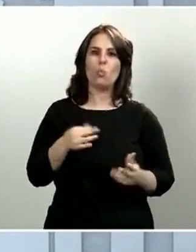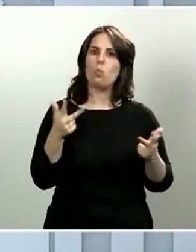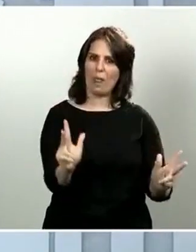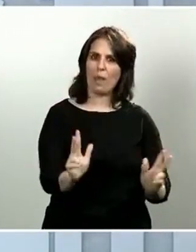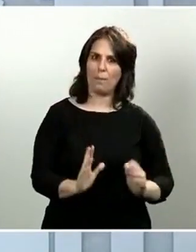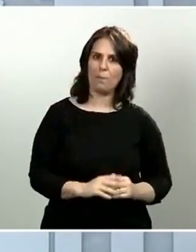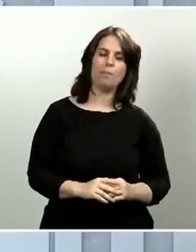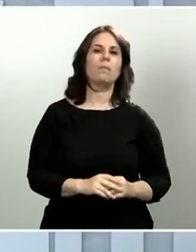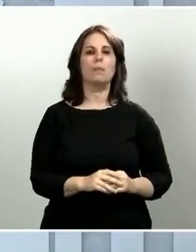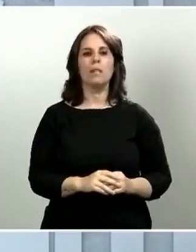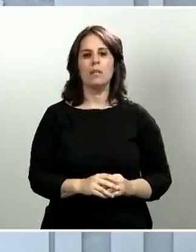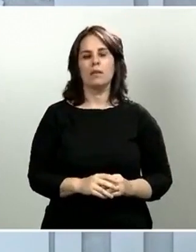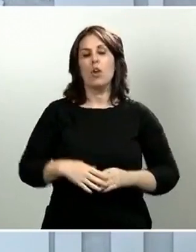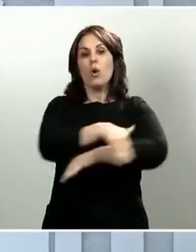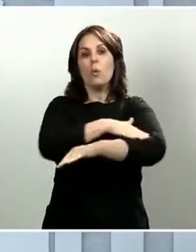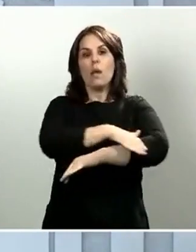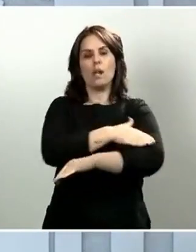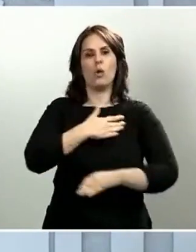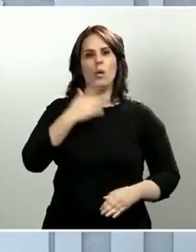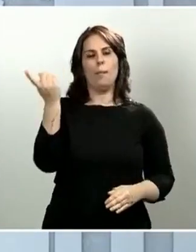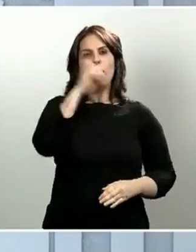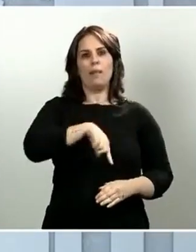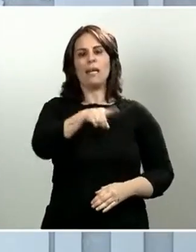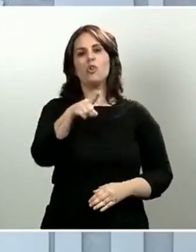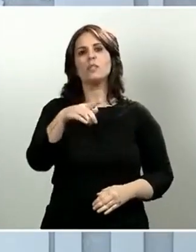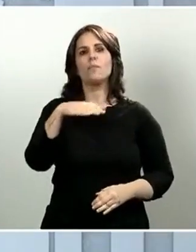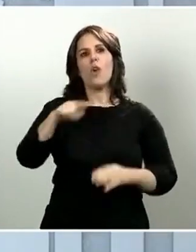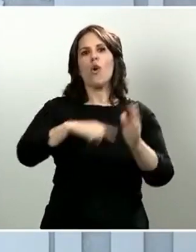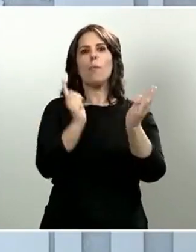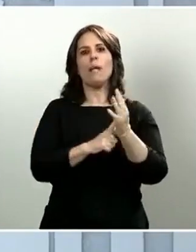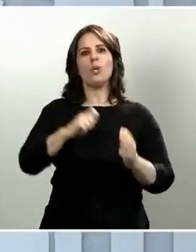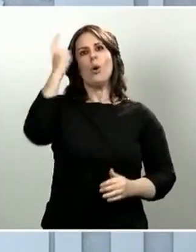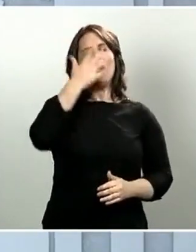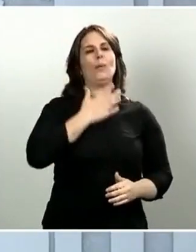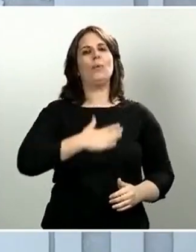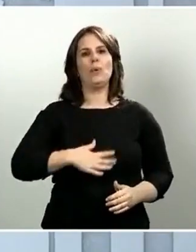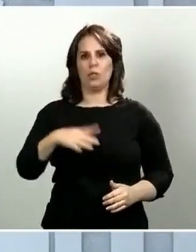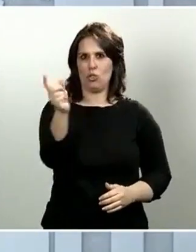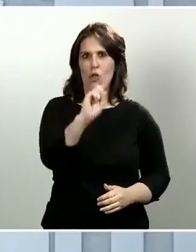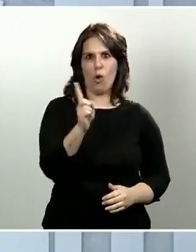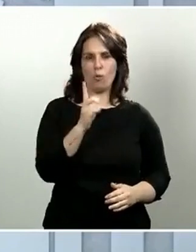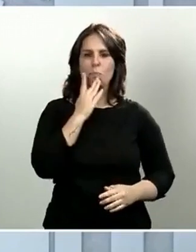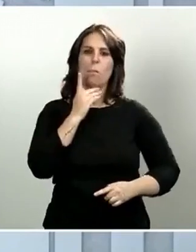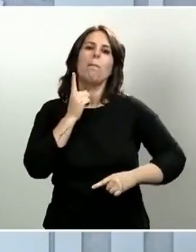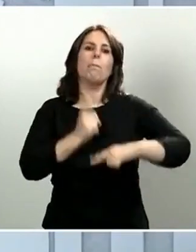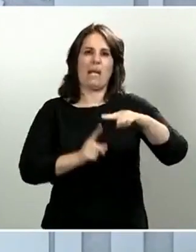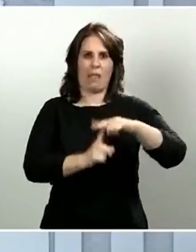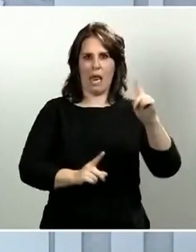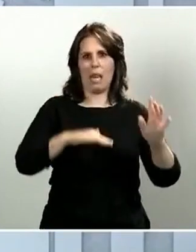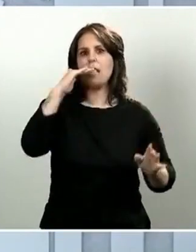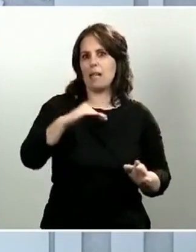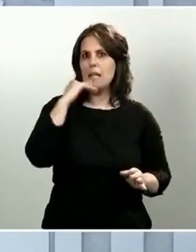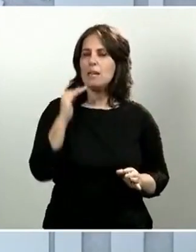consciente, de que se trata de un alivio parcial de este desconfinamiento, pero queremos seguir insistiendo en que nuestra prioridad